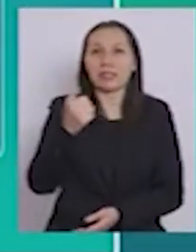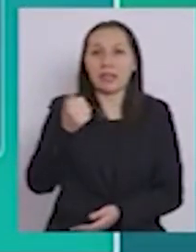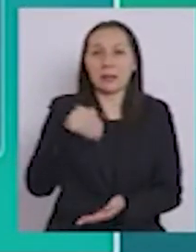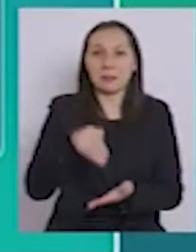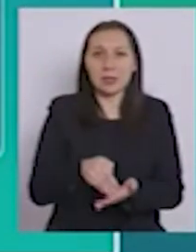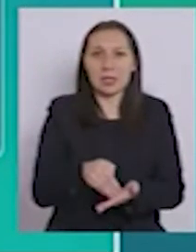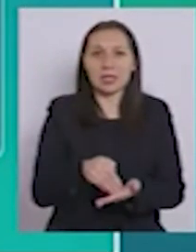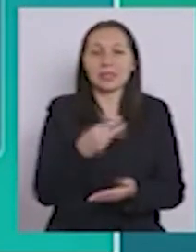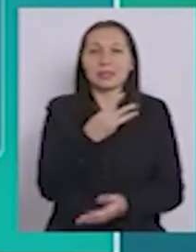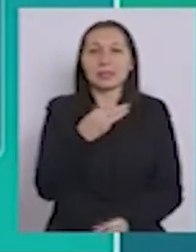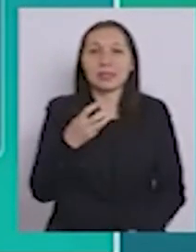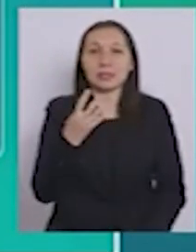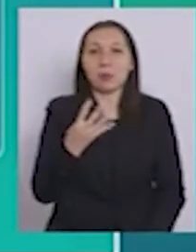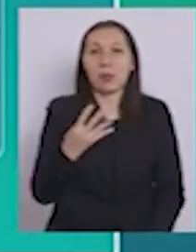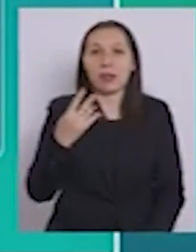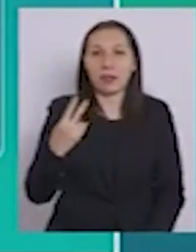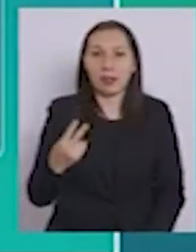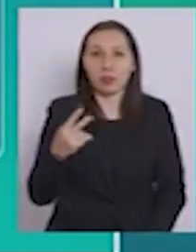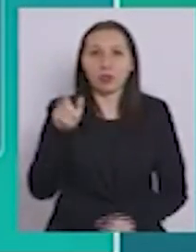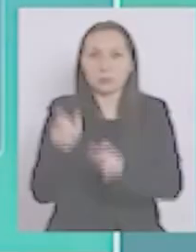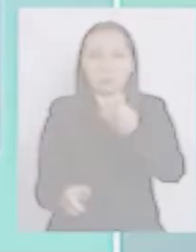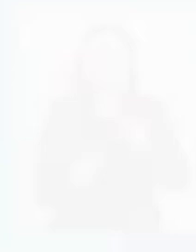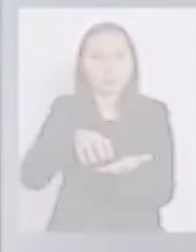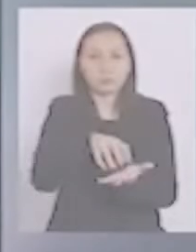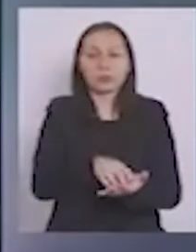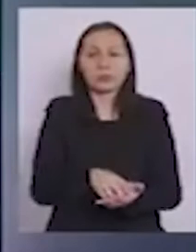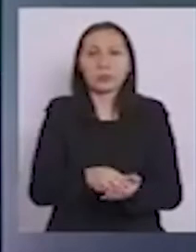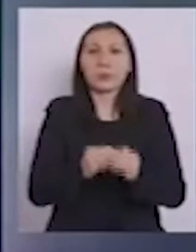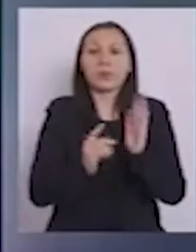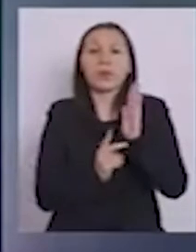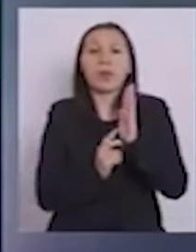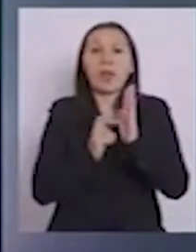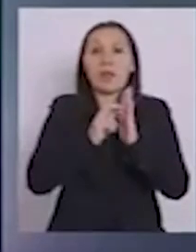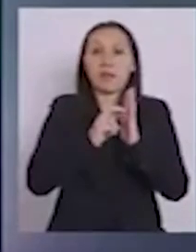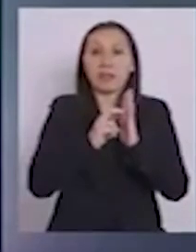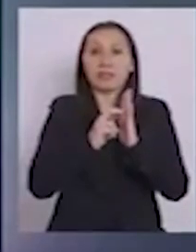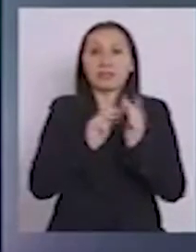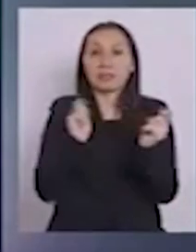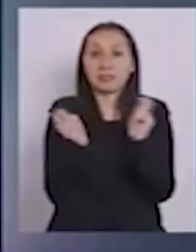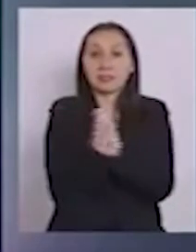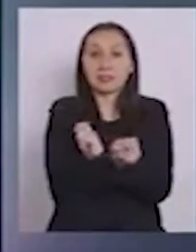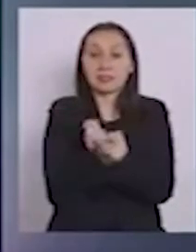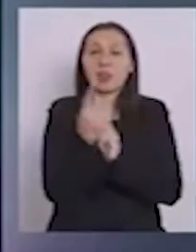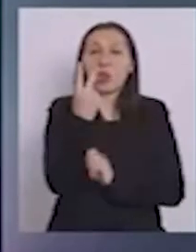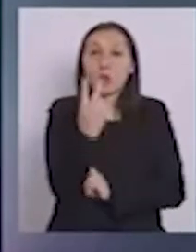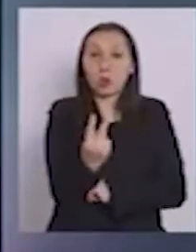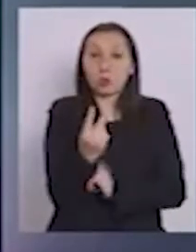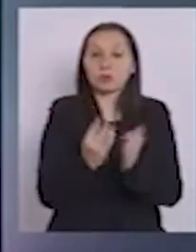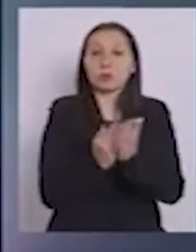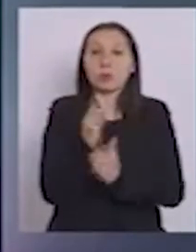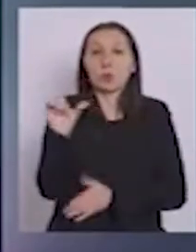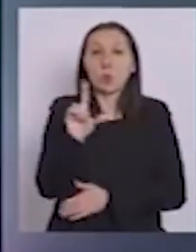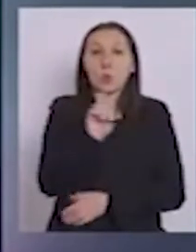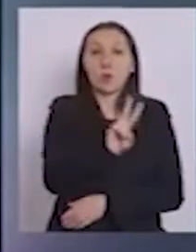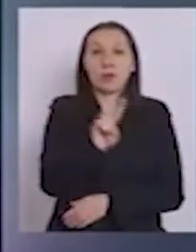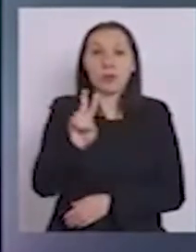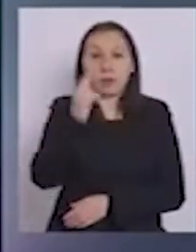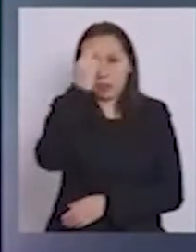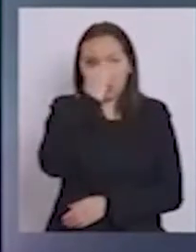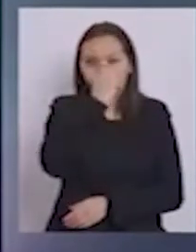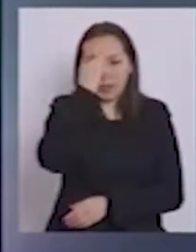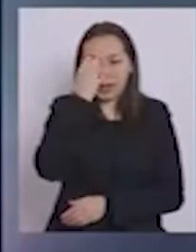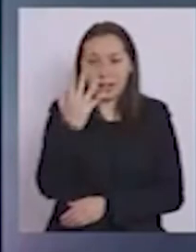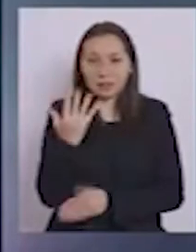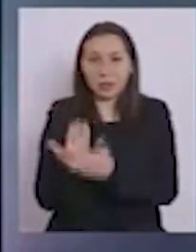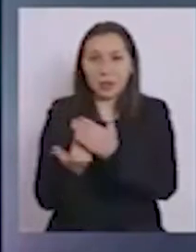.342 personas. Avanzan a transición a partir del día lunes 22 de marzo a las